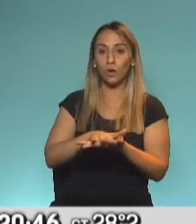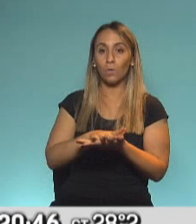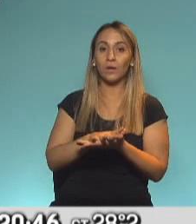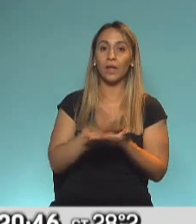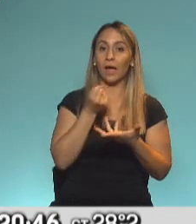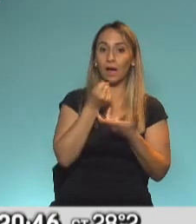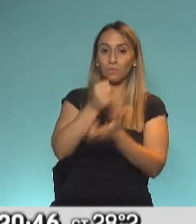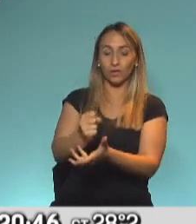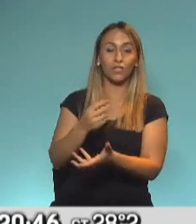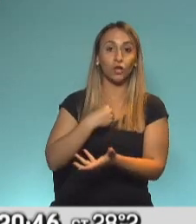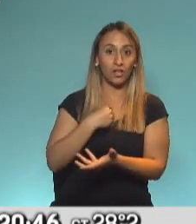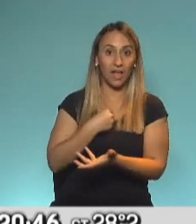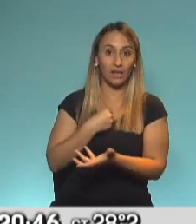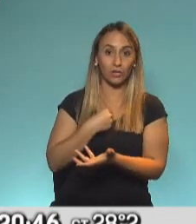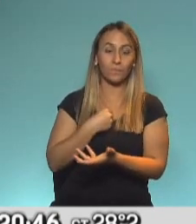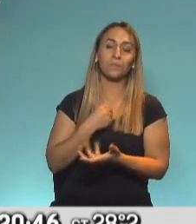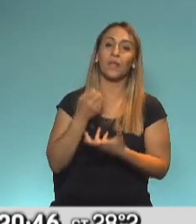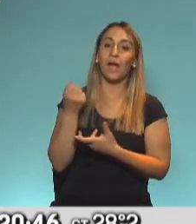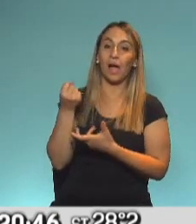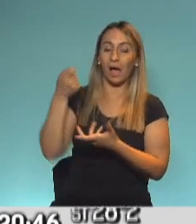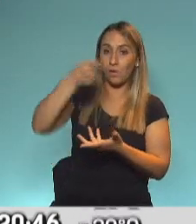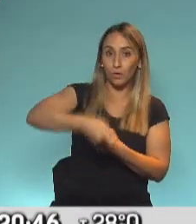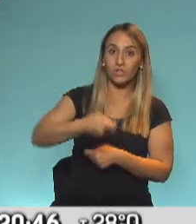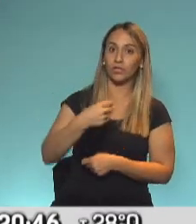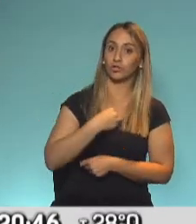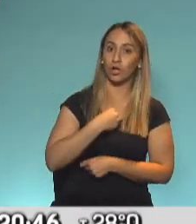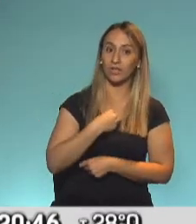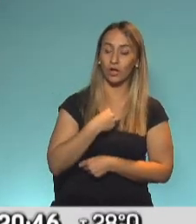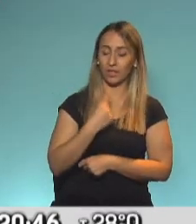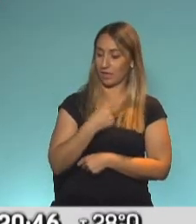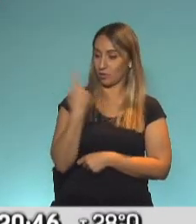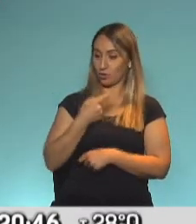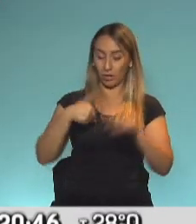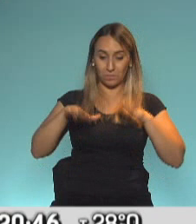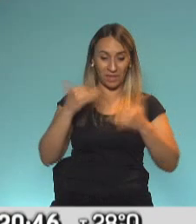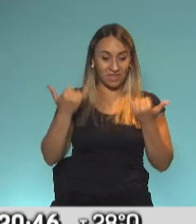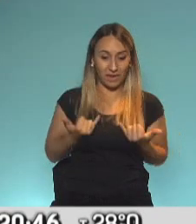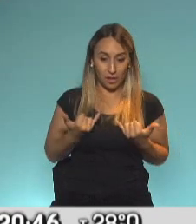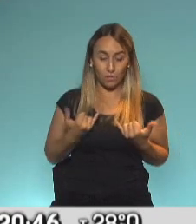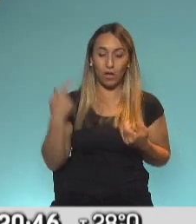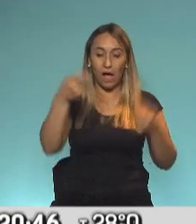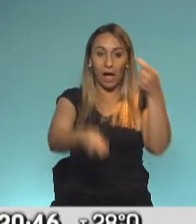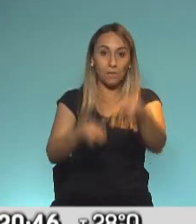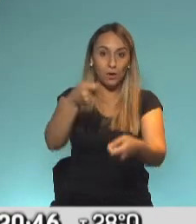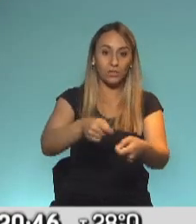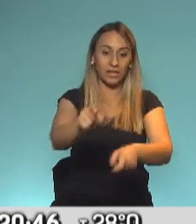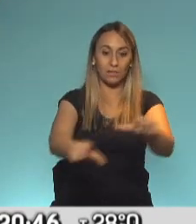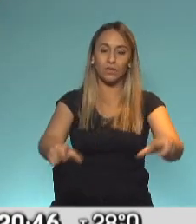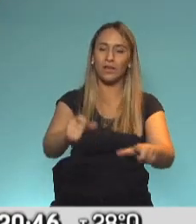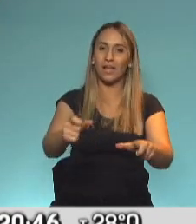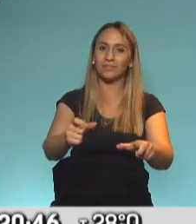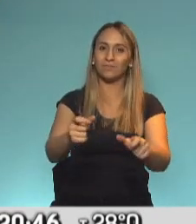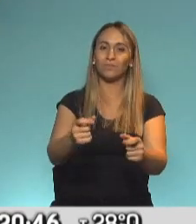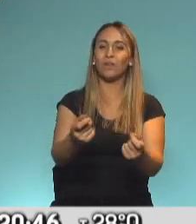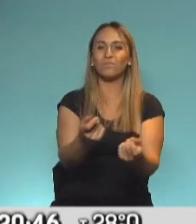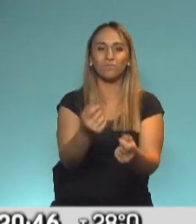vigencia. El textual fue el aporte solidario de quienes más tenemos a los que menos tienen. Sí. Una frase también para rescatar. Sí,